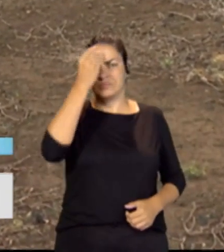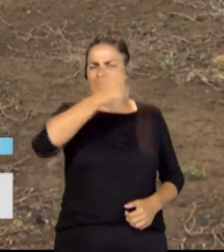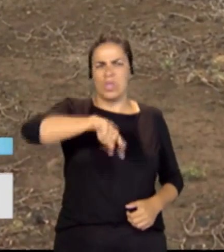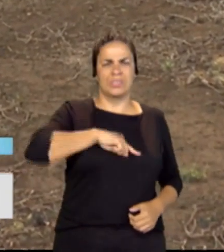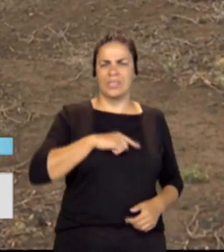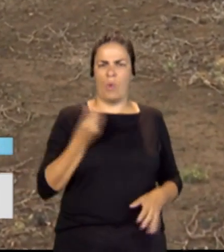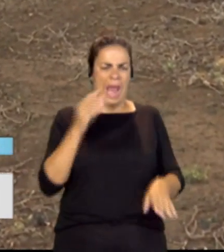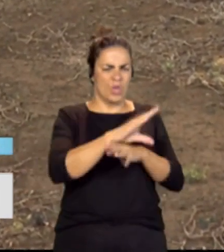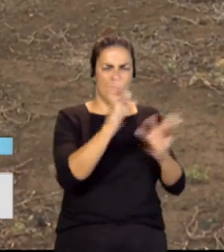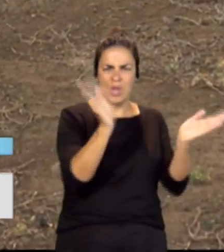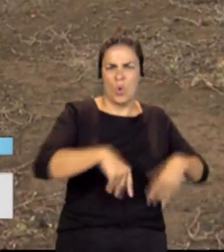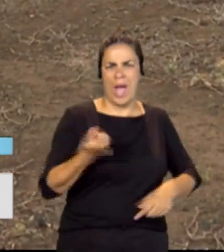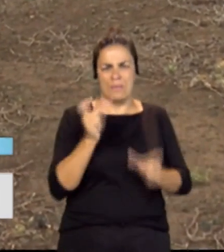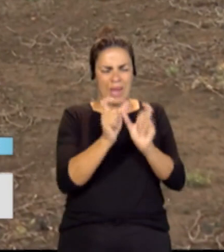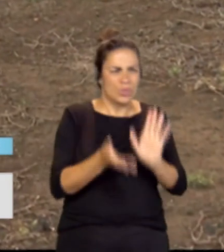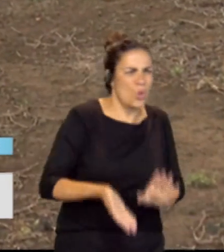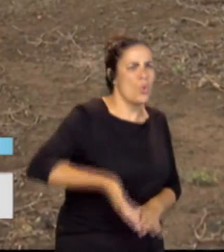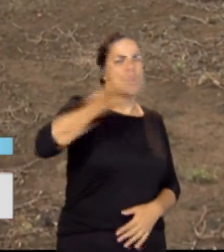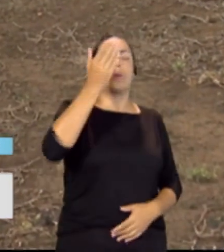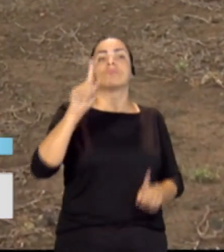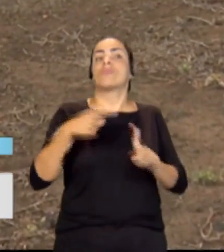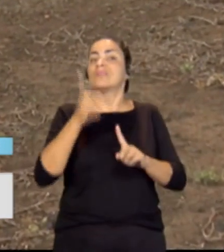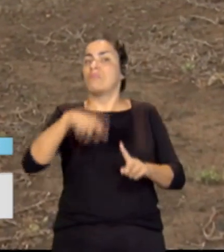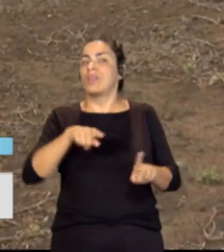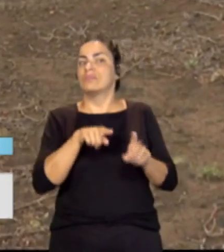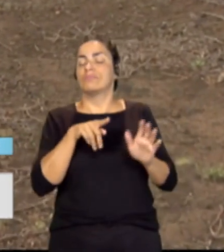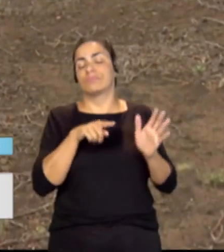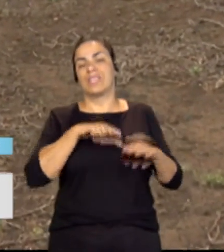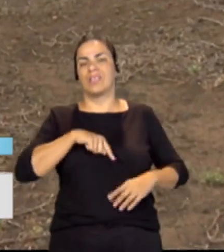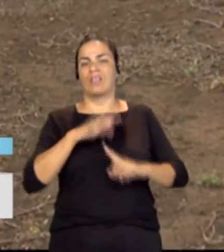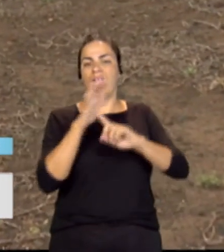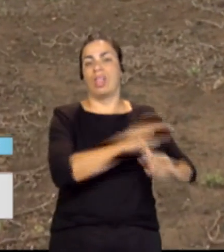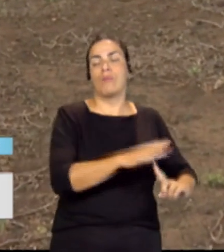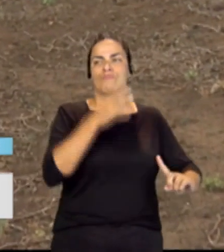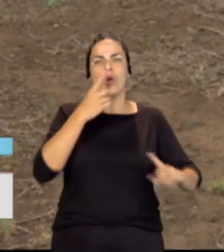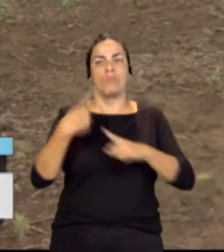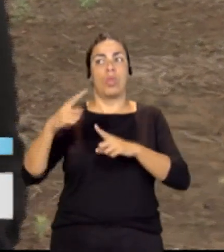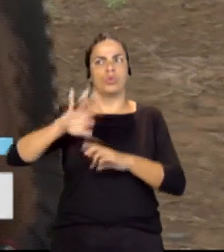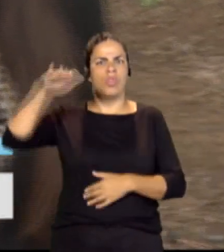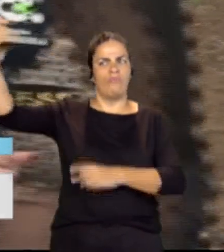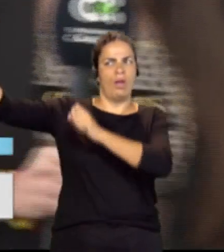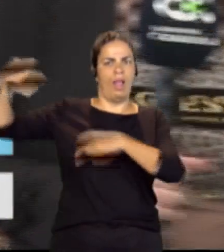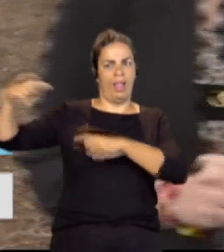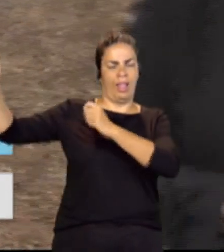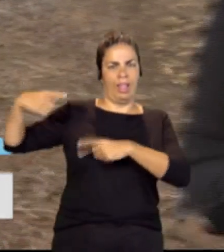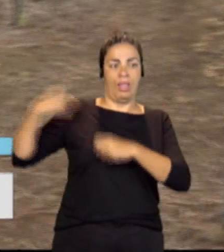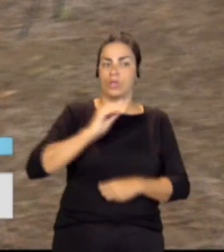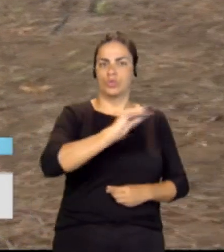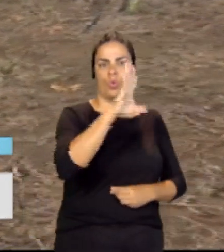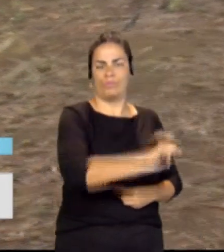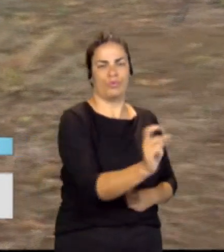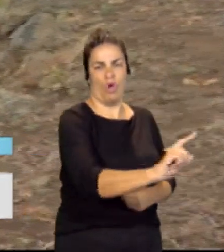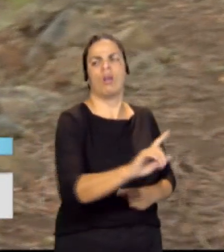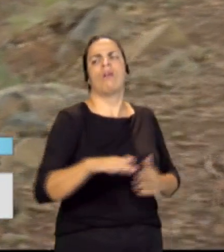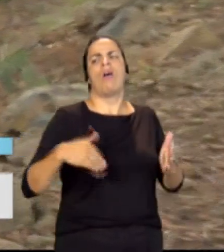en precios y también se sienten marginados por la entrada de productos de terceros países. Hasta 10 reivindicaciones han hecho las